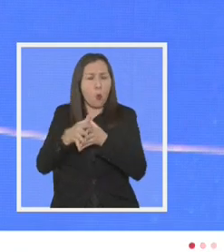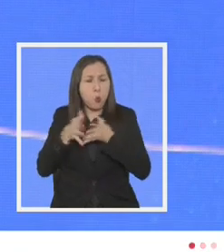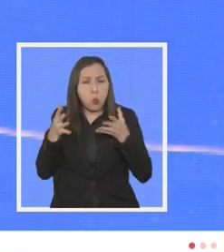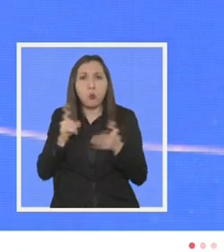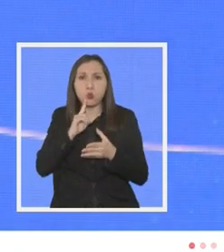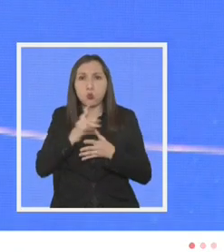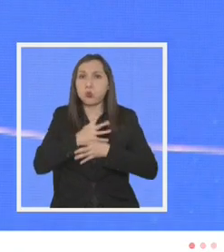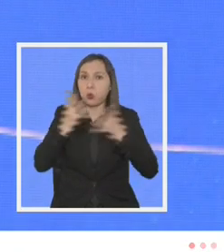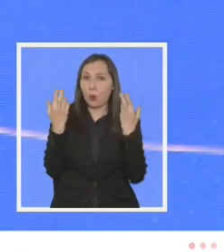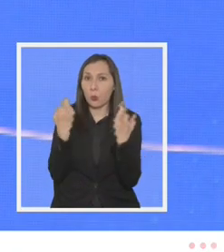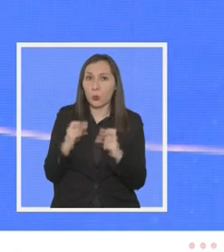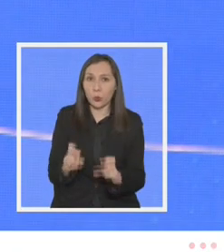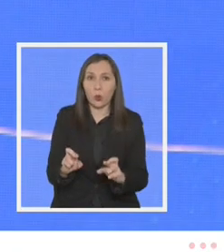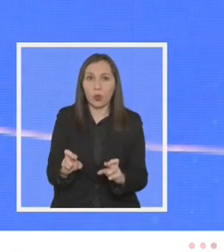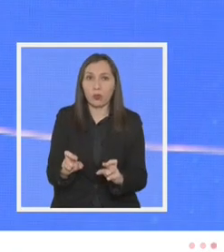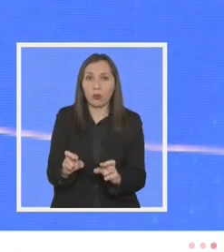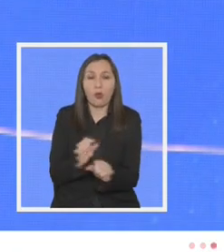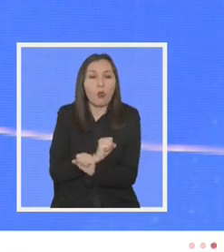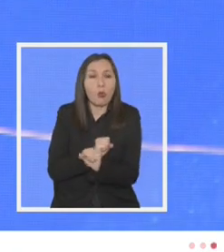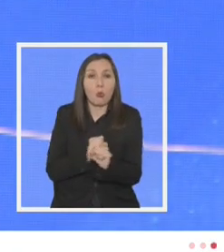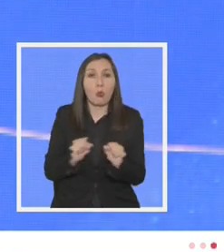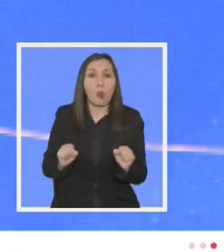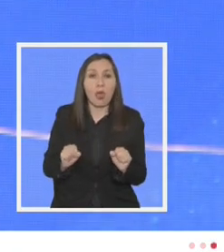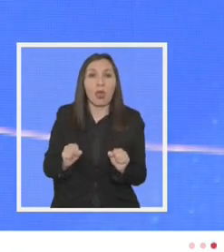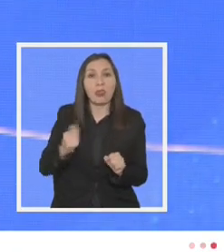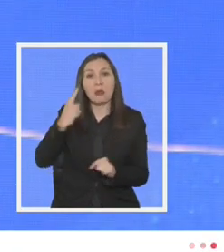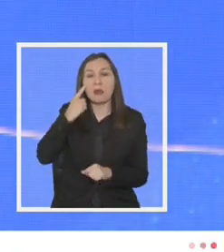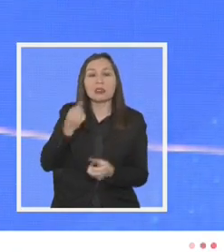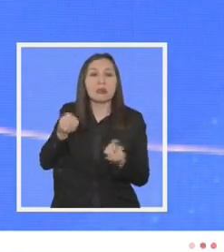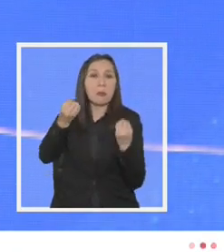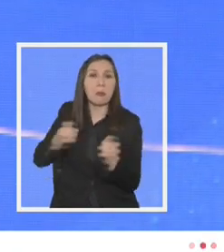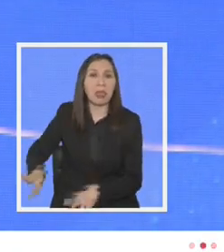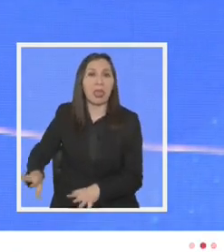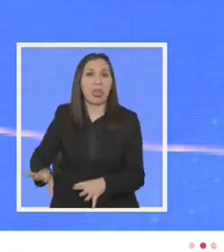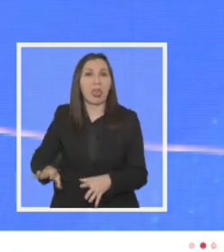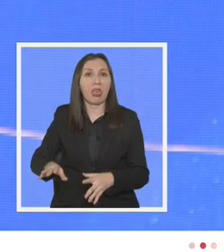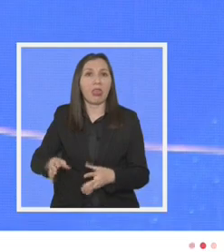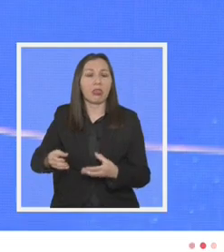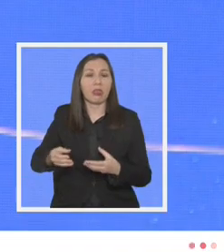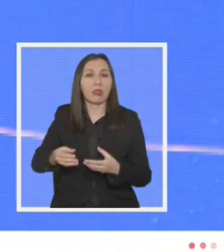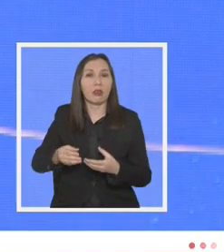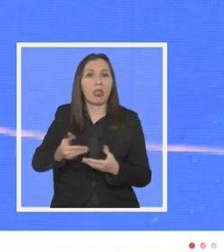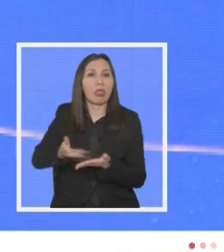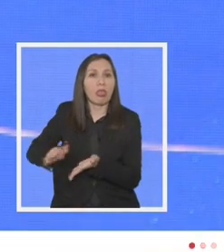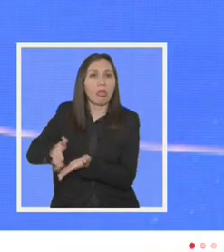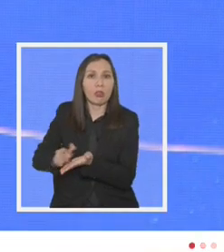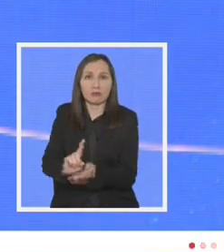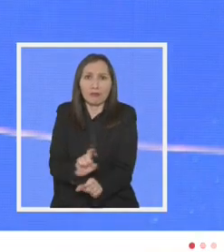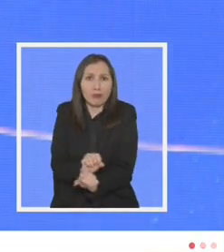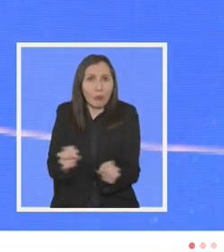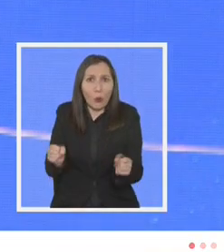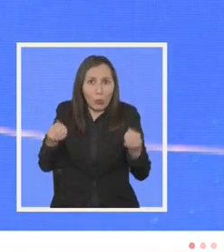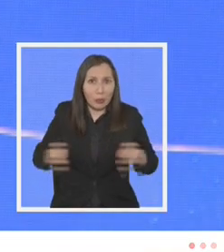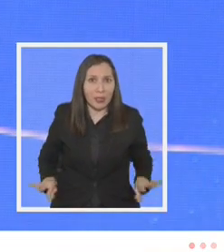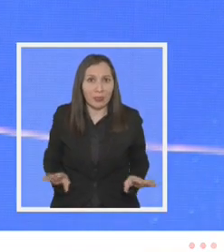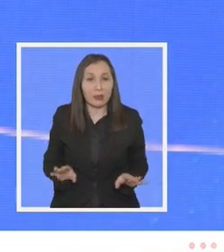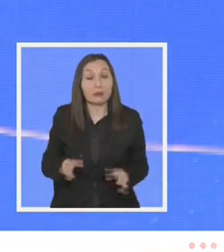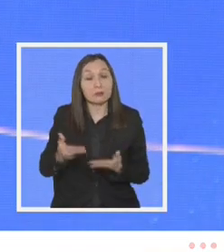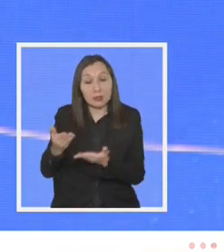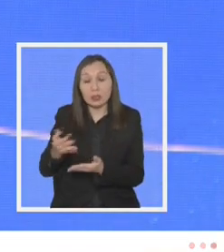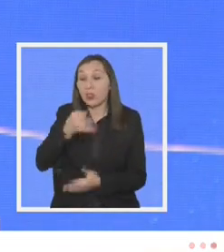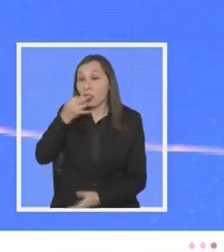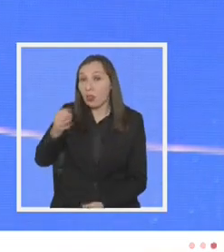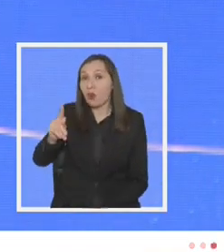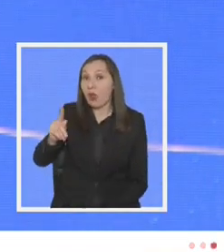oportunidades no nos podemos dar el lujo de farrearnosla ni desperdiciarla y en ese sentido Karen